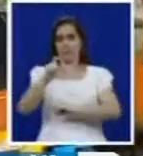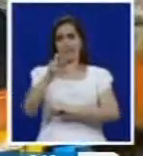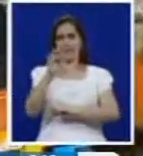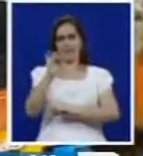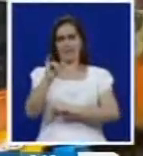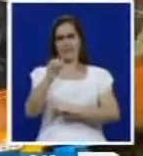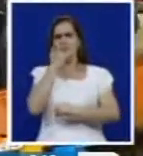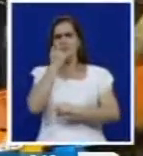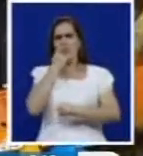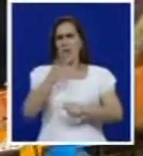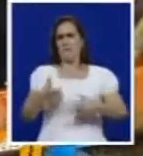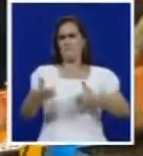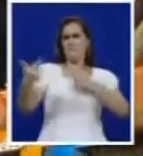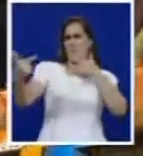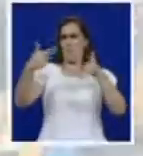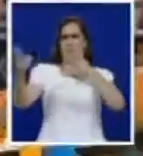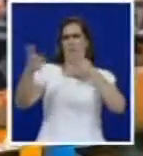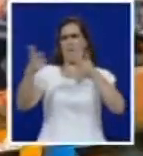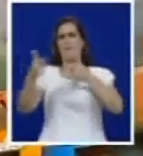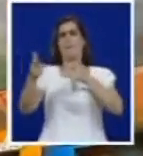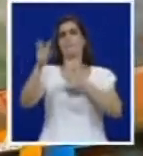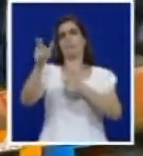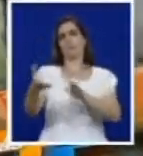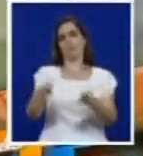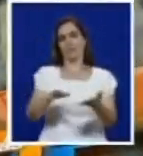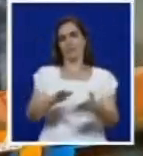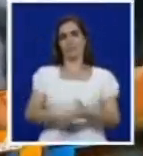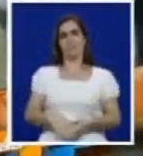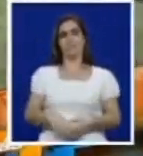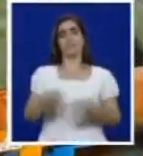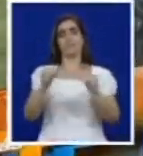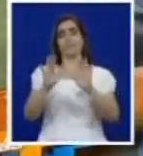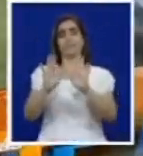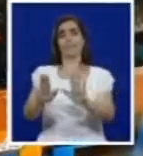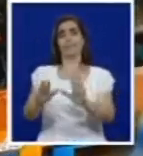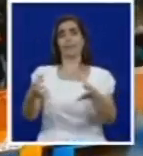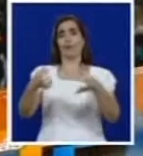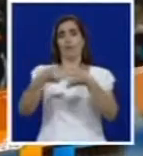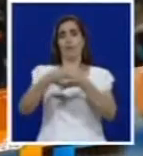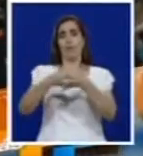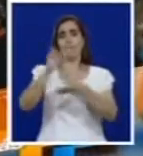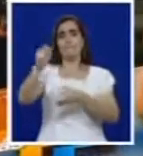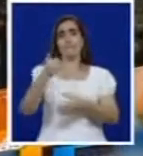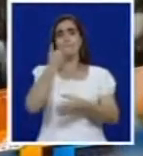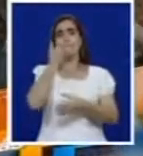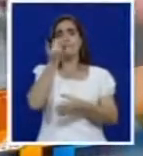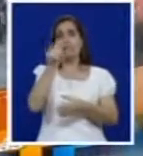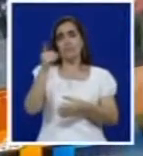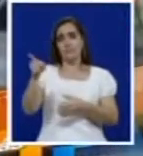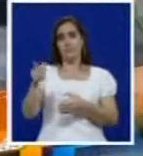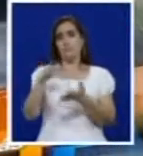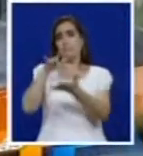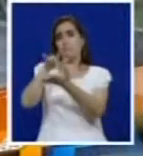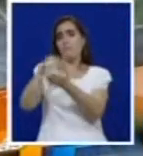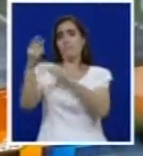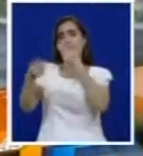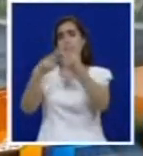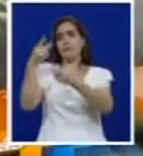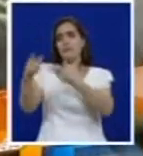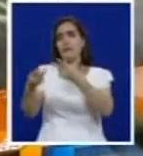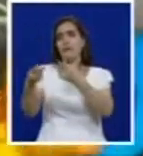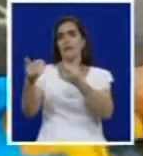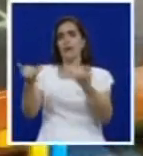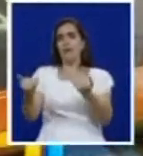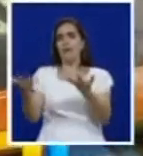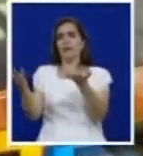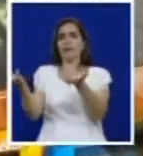en un establecimiento de Samaniego. Atrapados por los bloqueos, un grupo de adultos mayores de Cali completa una semana en medio de las